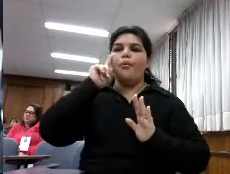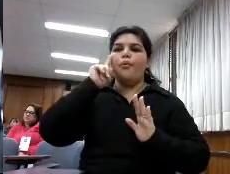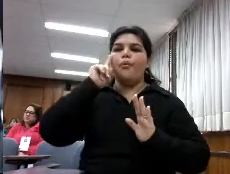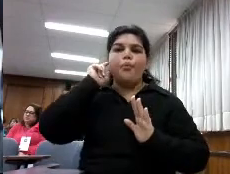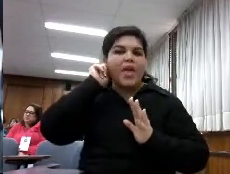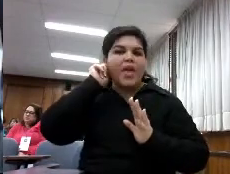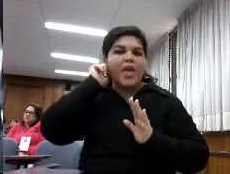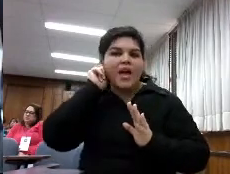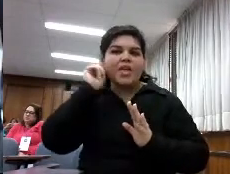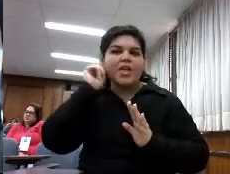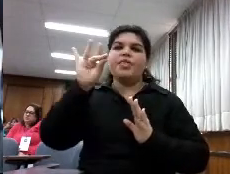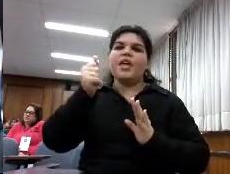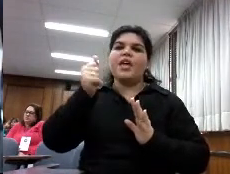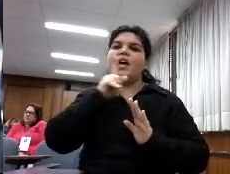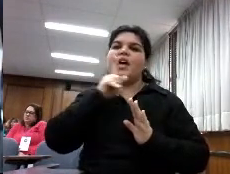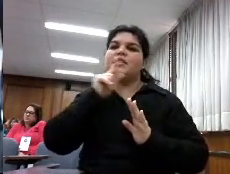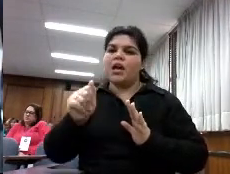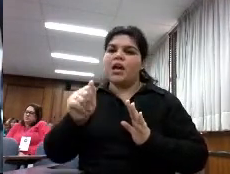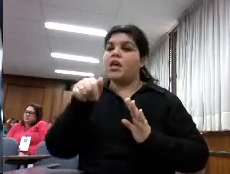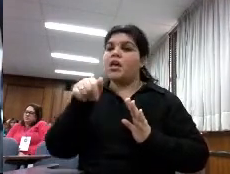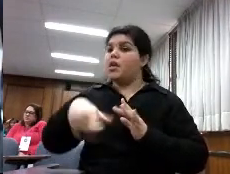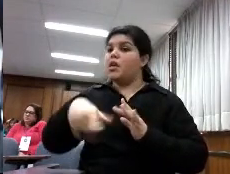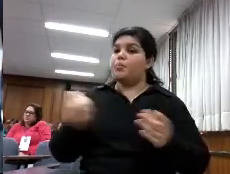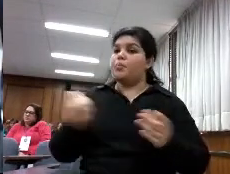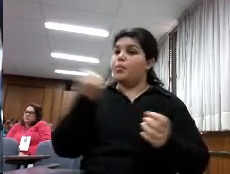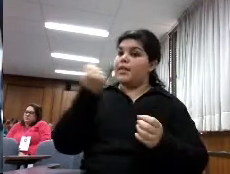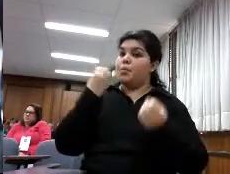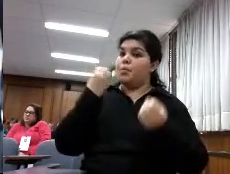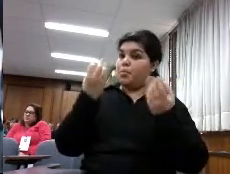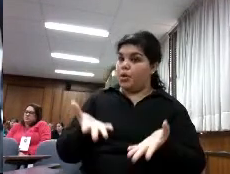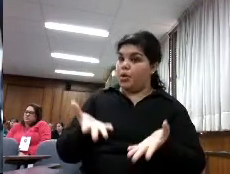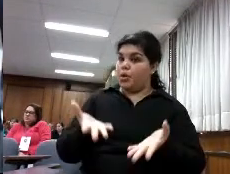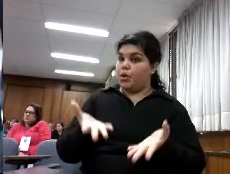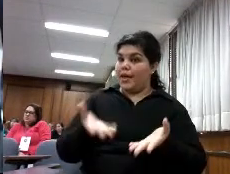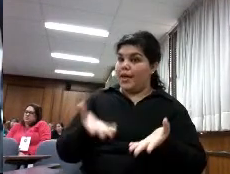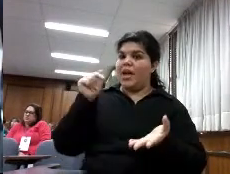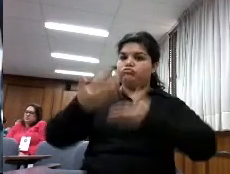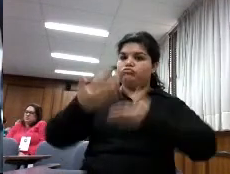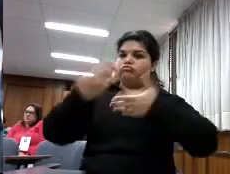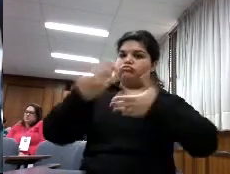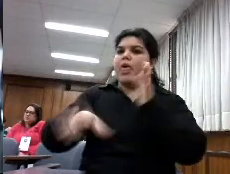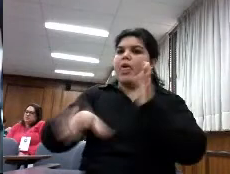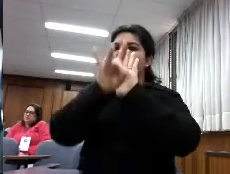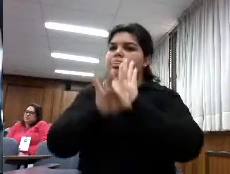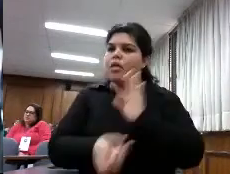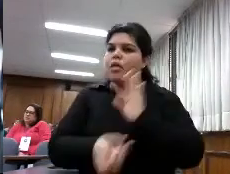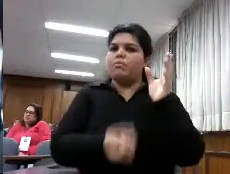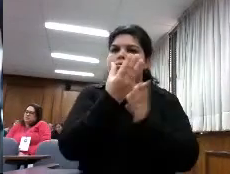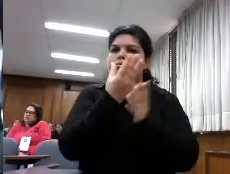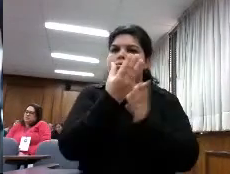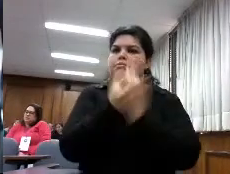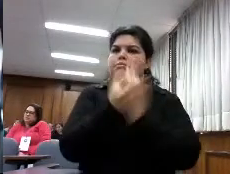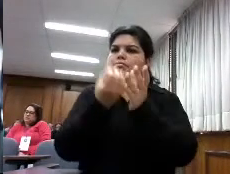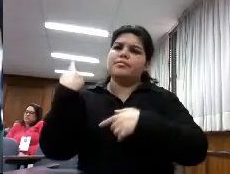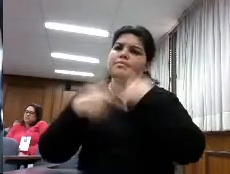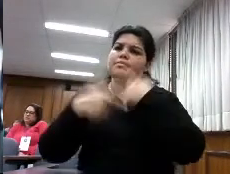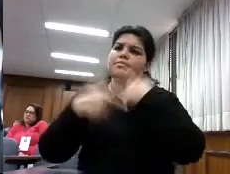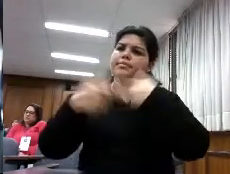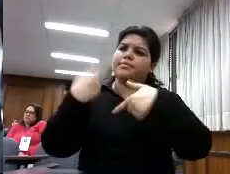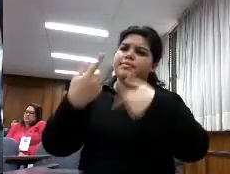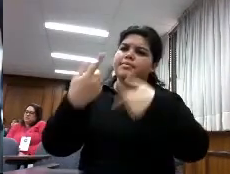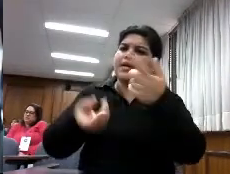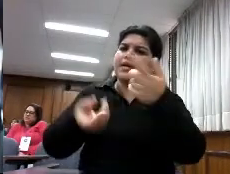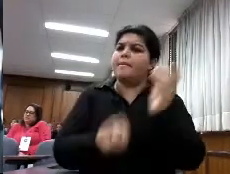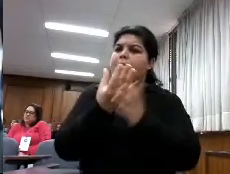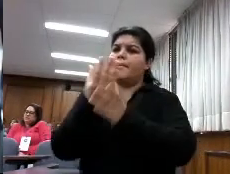es fundamental en el siglo XXI ahora mismo que se genera datos de manera continua nosotros